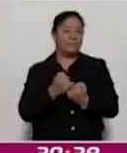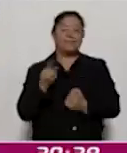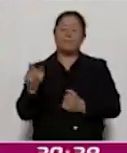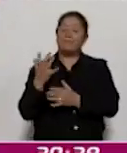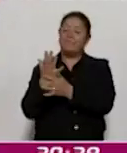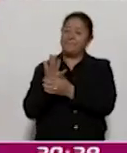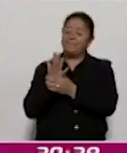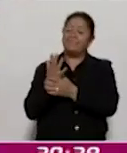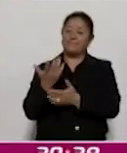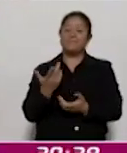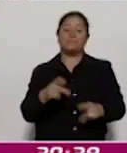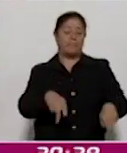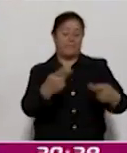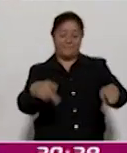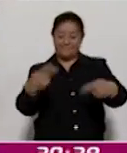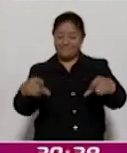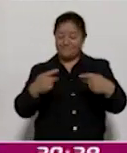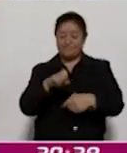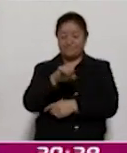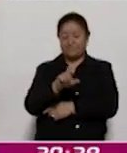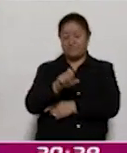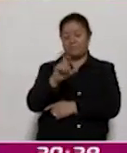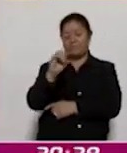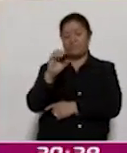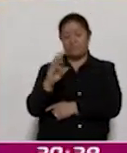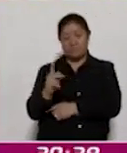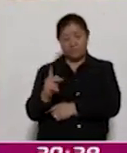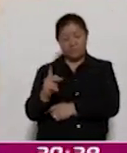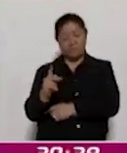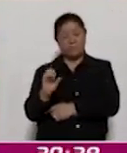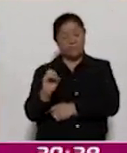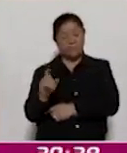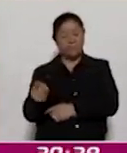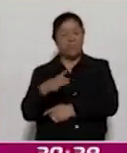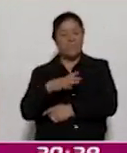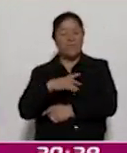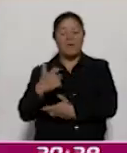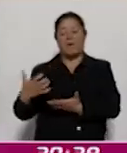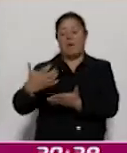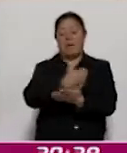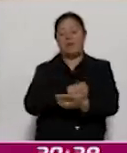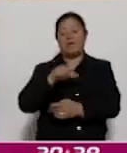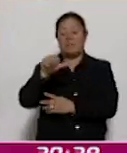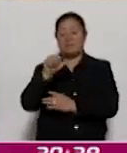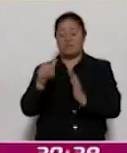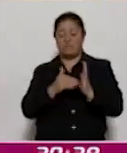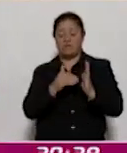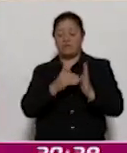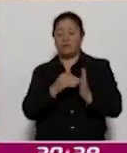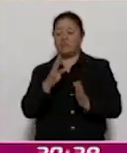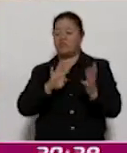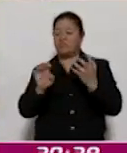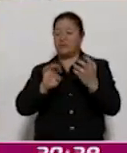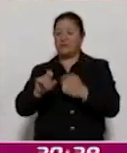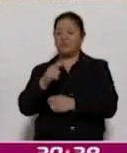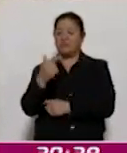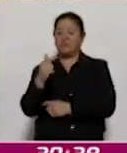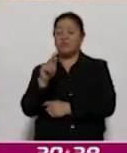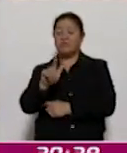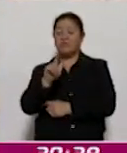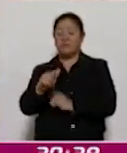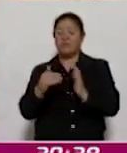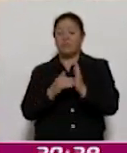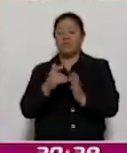las expoventas artesanales generaron una derrama económica de $16.917.000 pesos que benefició